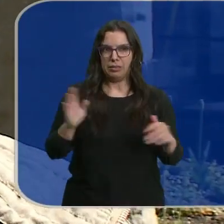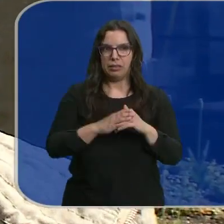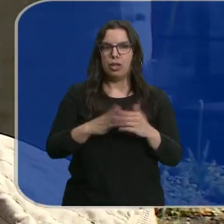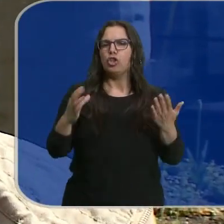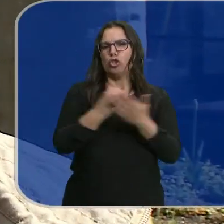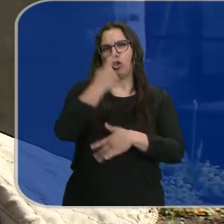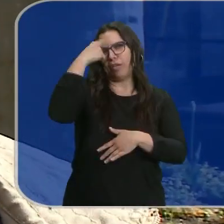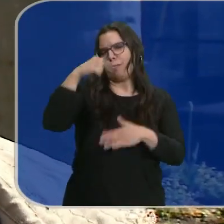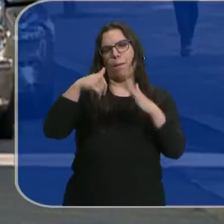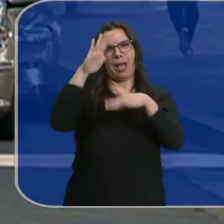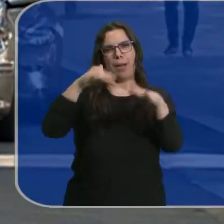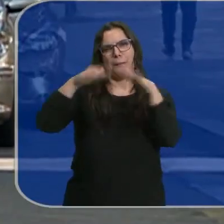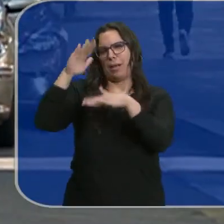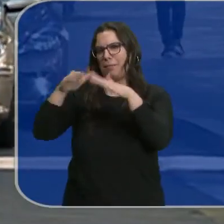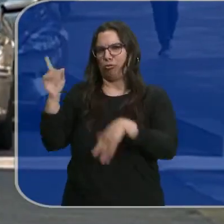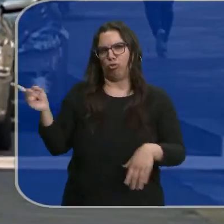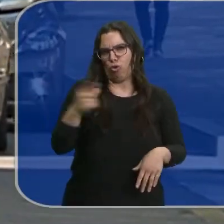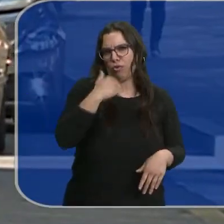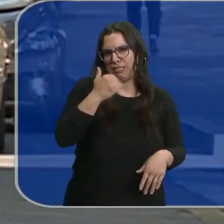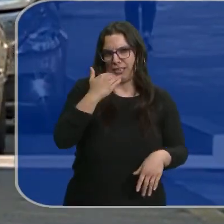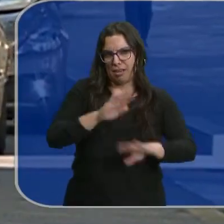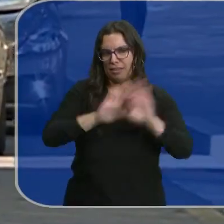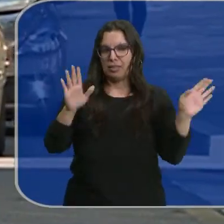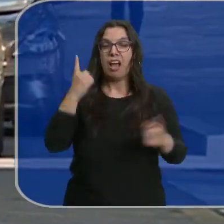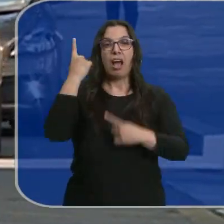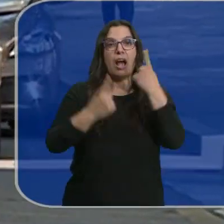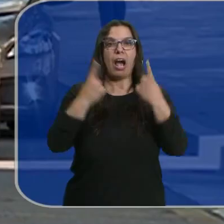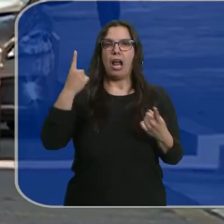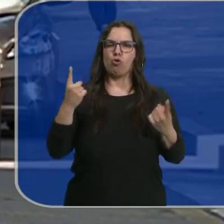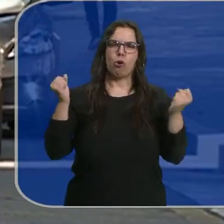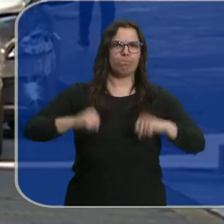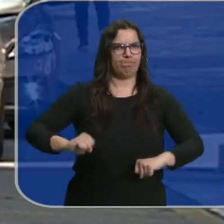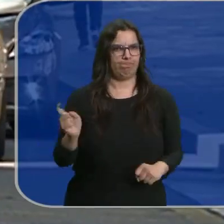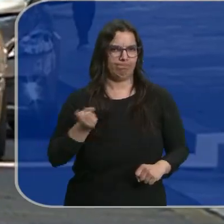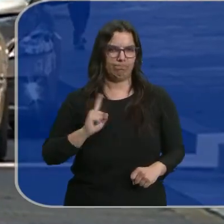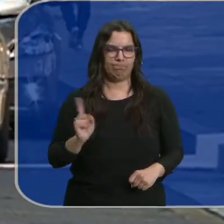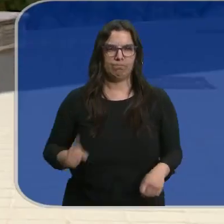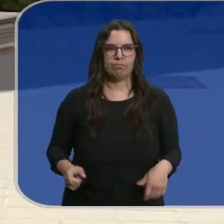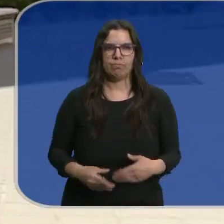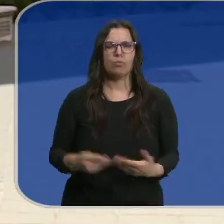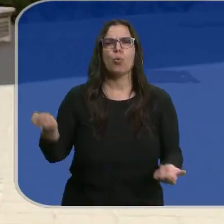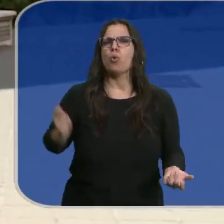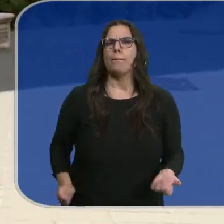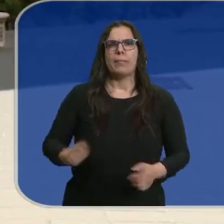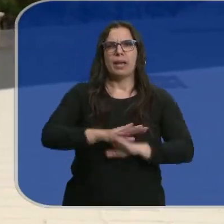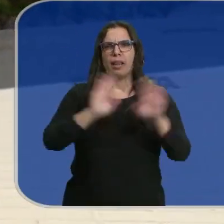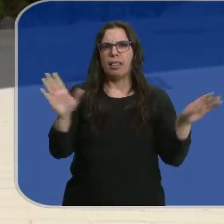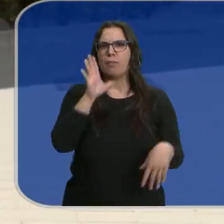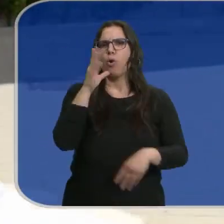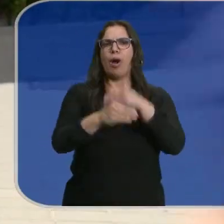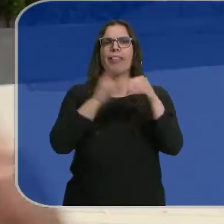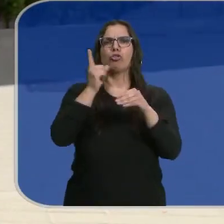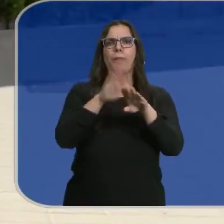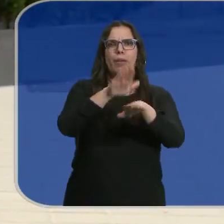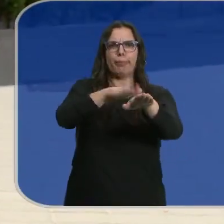pasamos casi todos de los 30. Y hay algunos que todavía no están del todo de acuerdo con la normativa. Una mierda, lo único que hace son